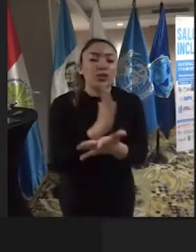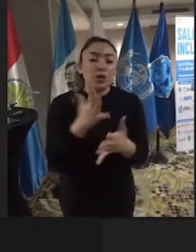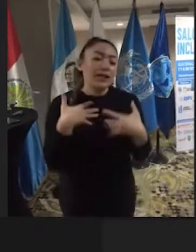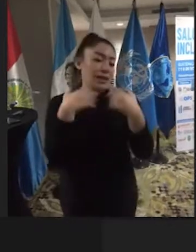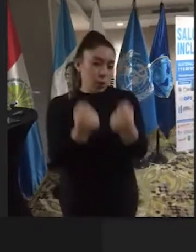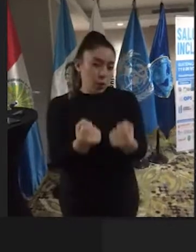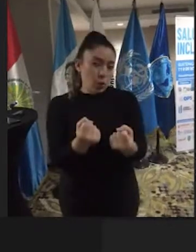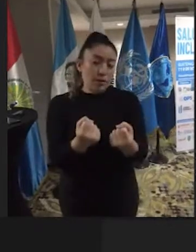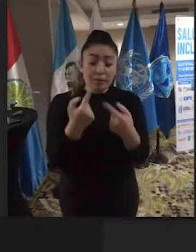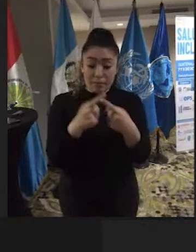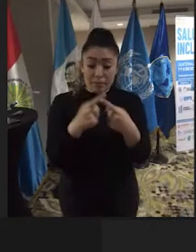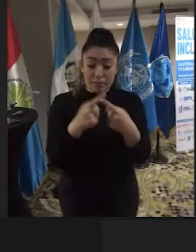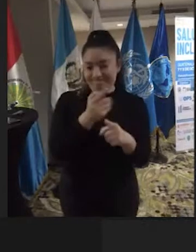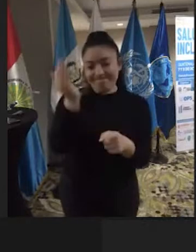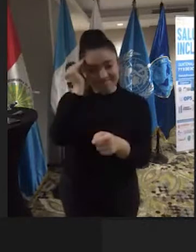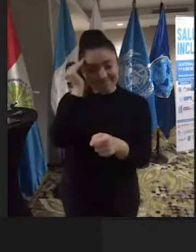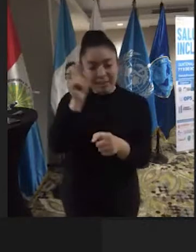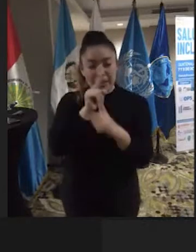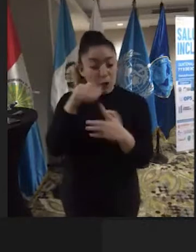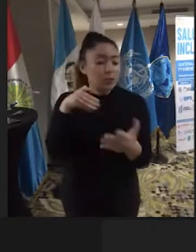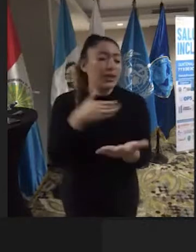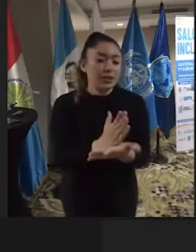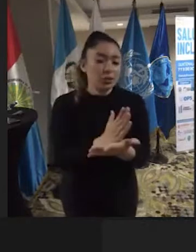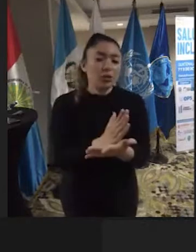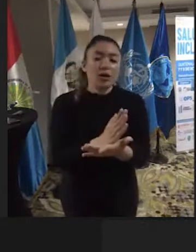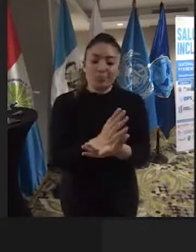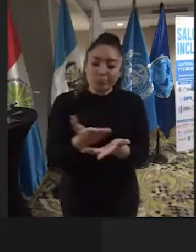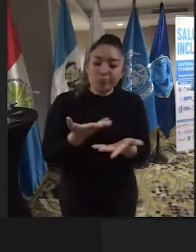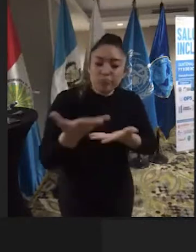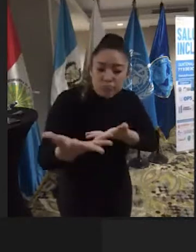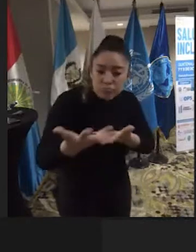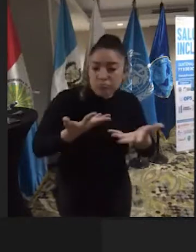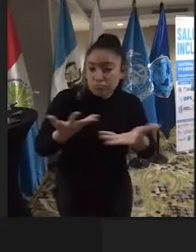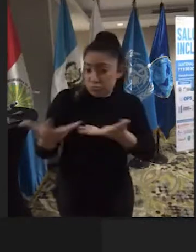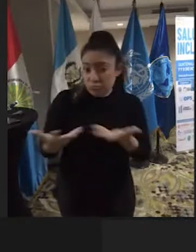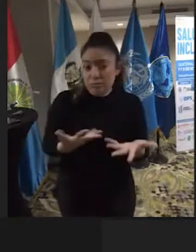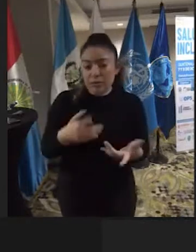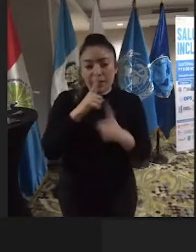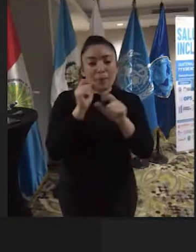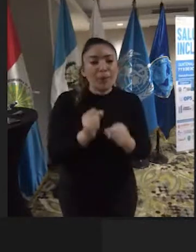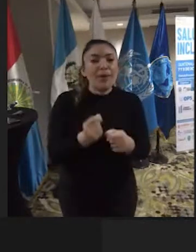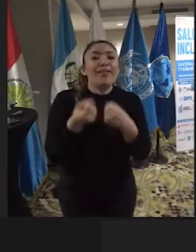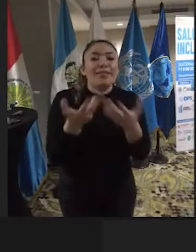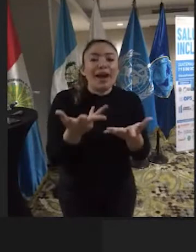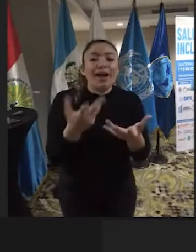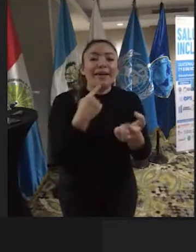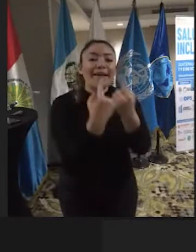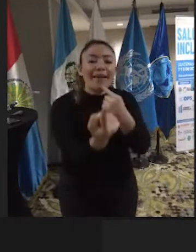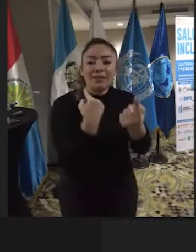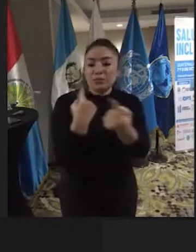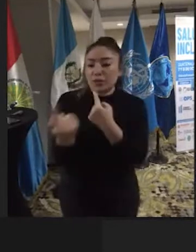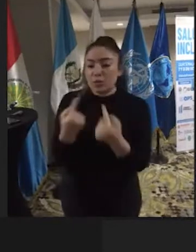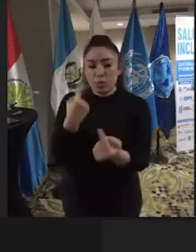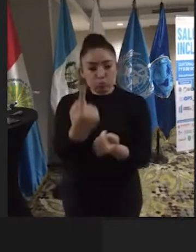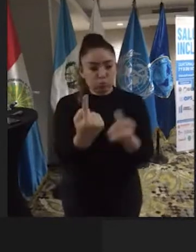salud, sin embargo, sabemos que los derechos se interseccionan, que se interrelacionan uno con